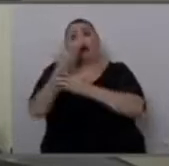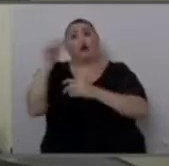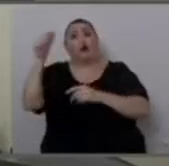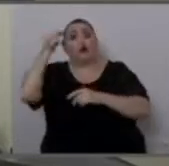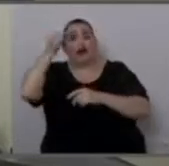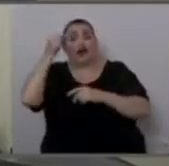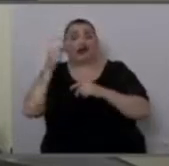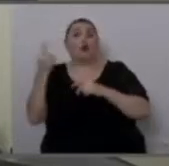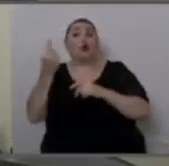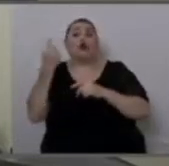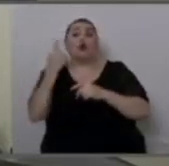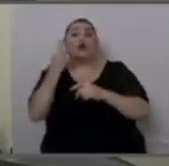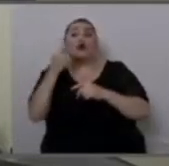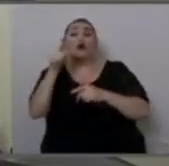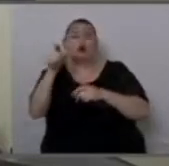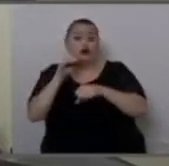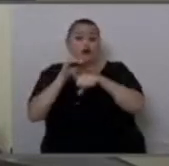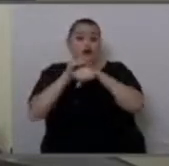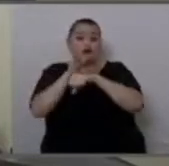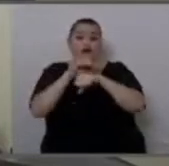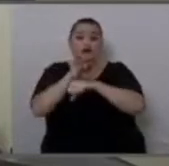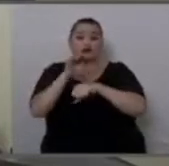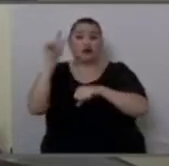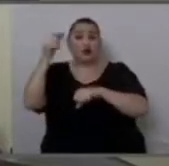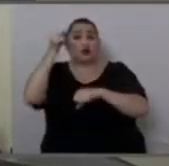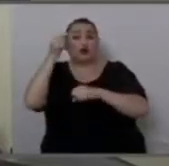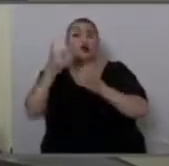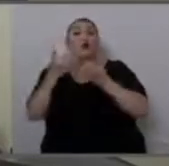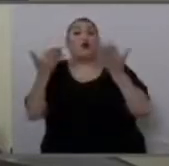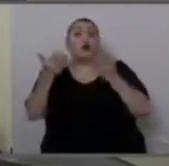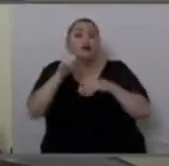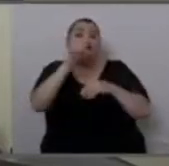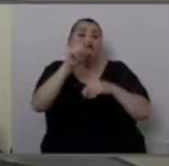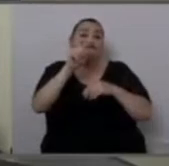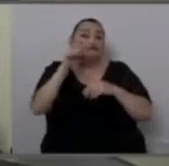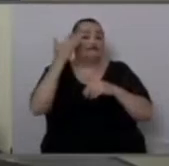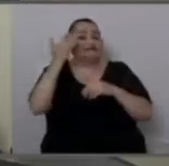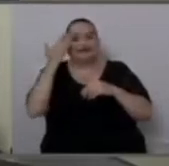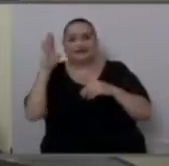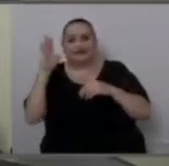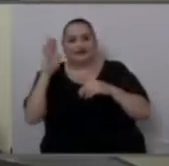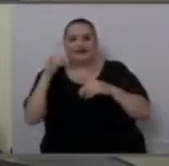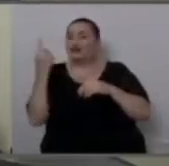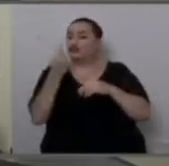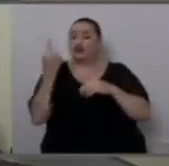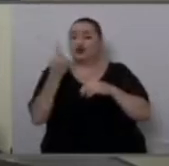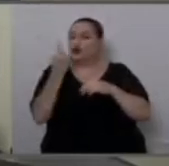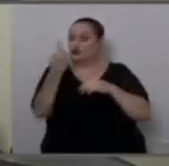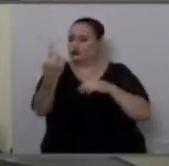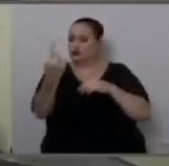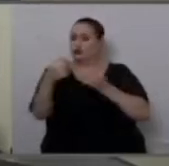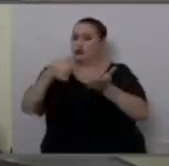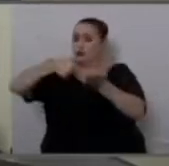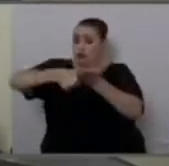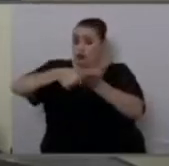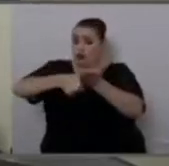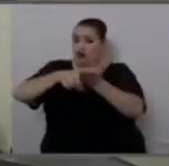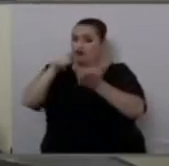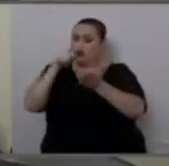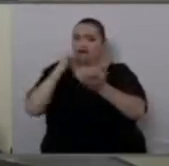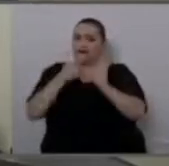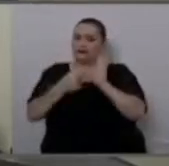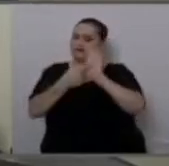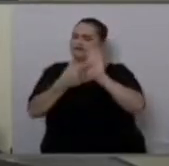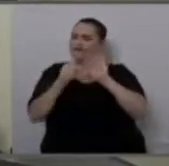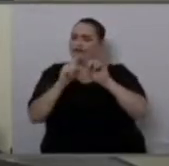influirá en cómo será ese gobierno. Solo con su voto usted puede marcar una diferencia. La